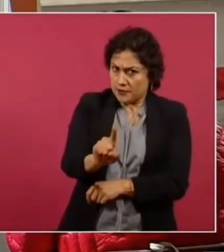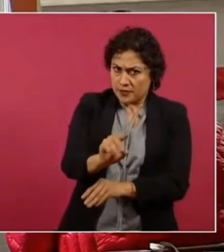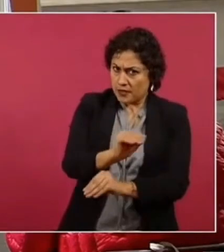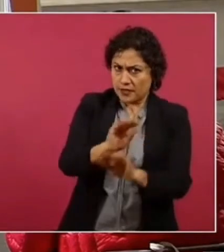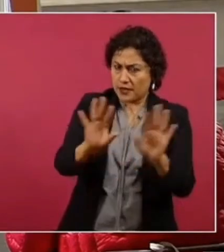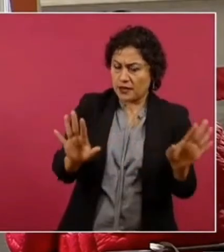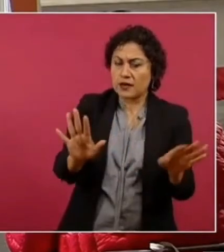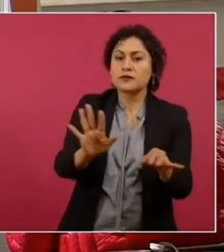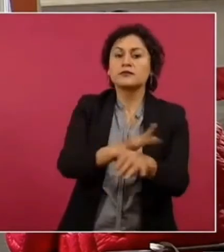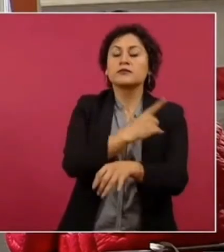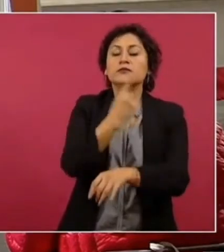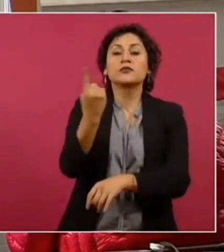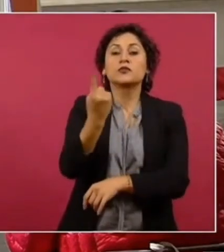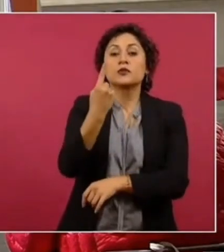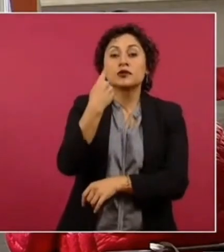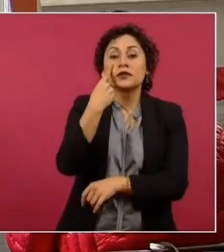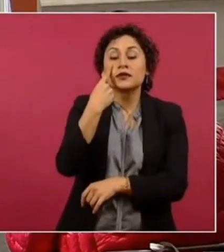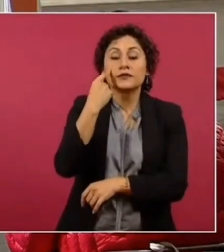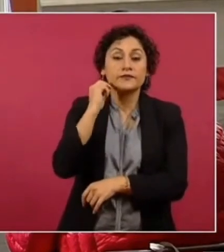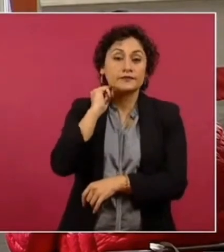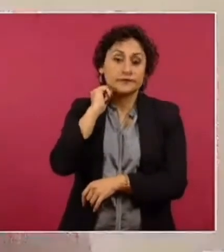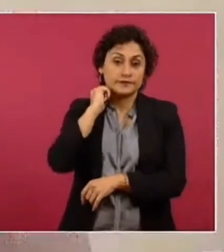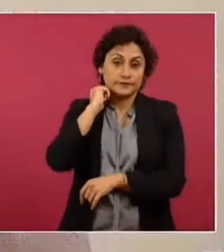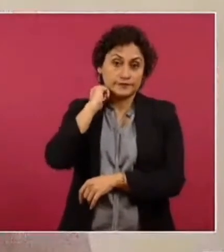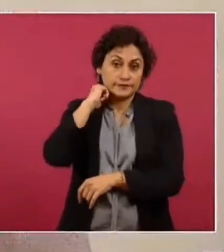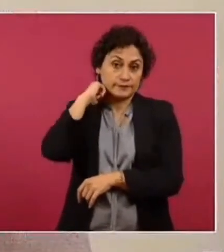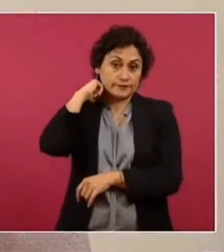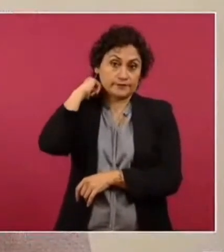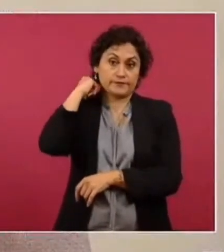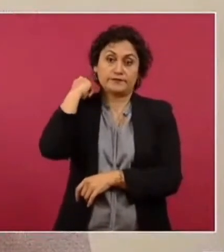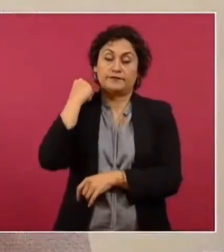este si